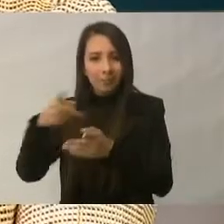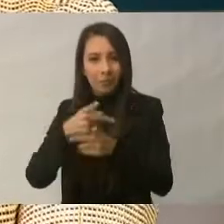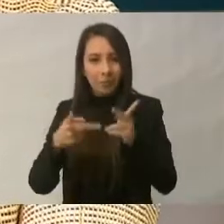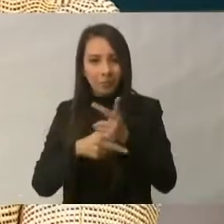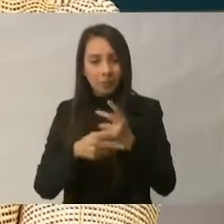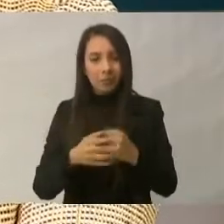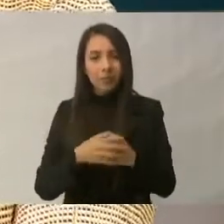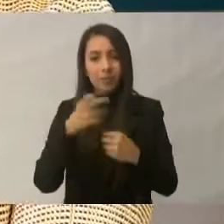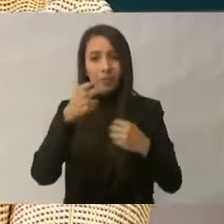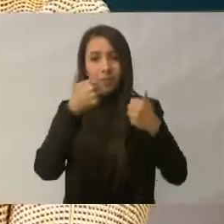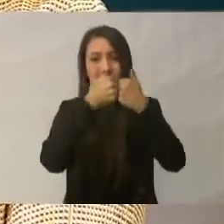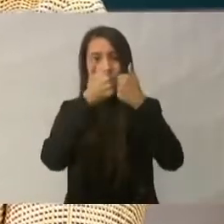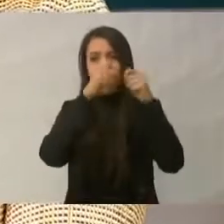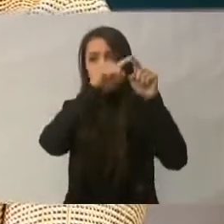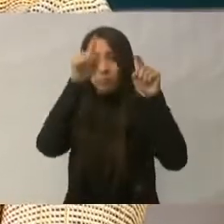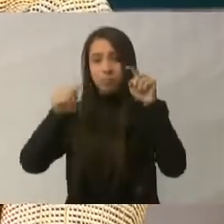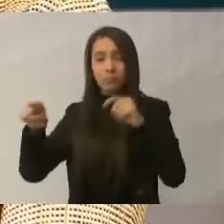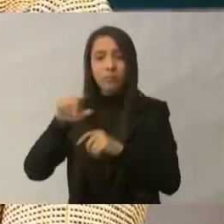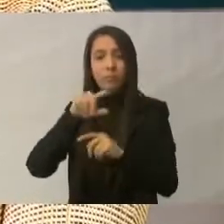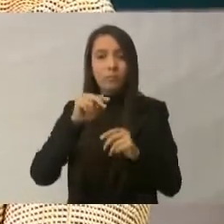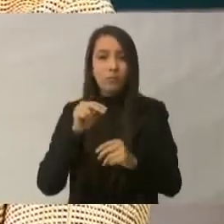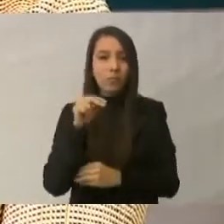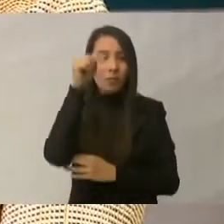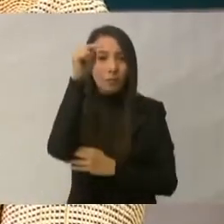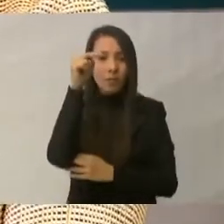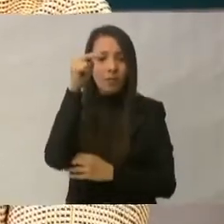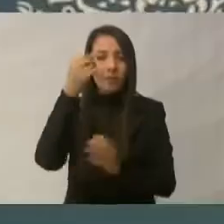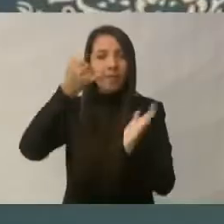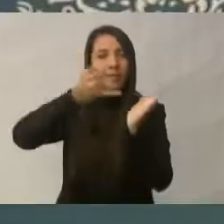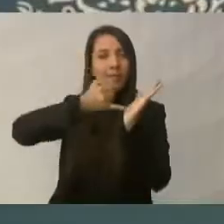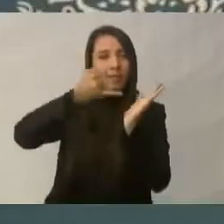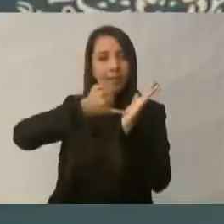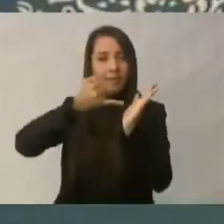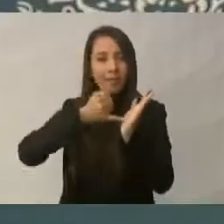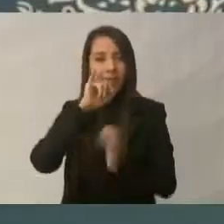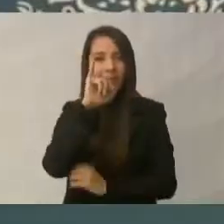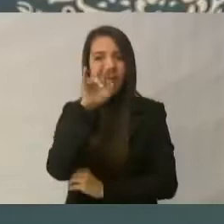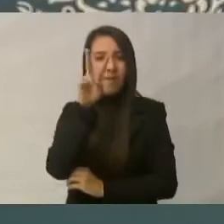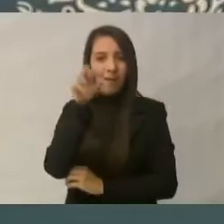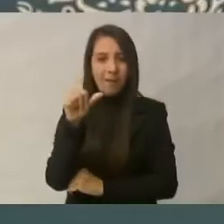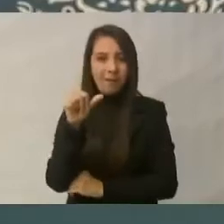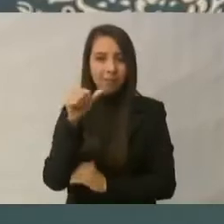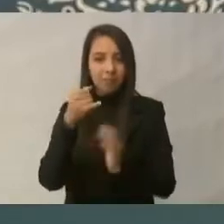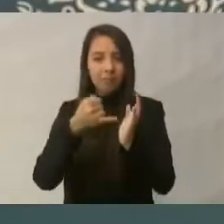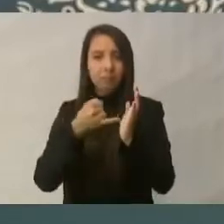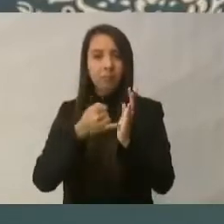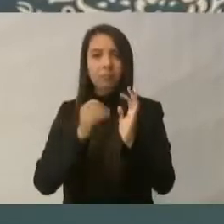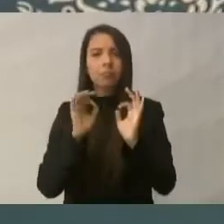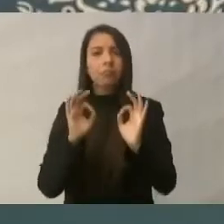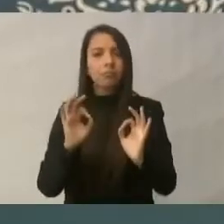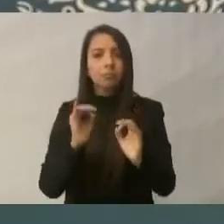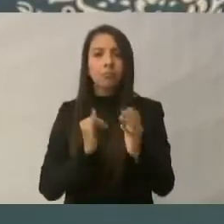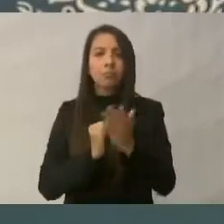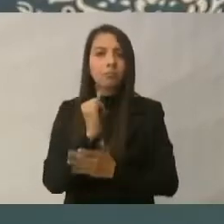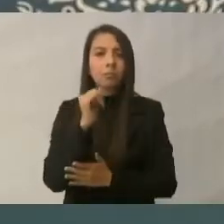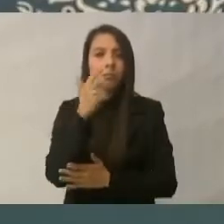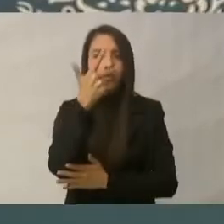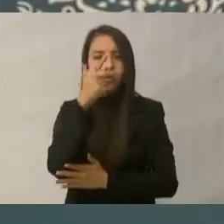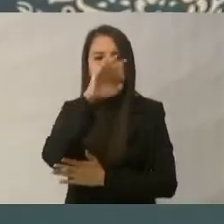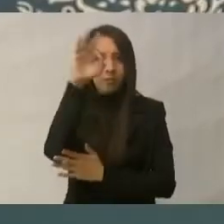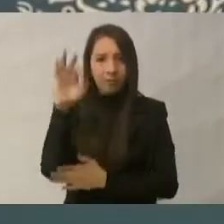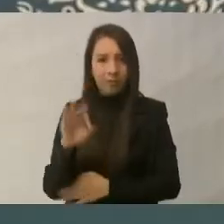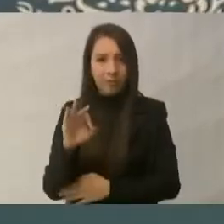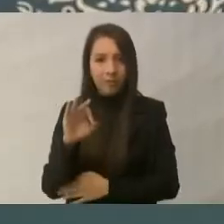fronteriza norte, la tasa del impuesto al valor agregado, el IVA, se fijó en 8%, la mitad